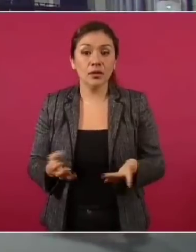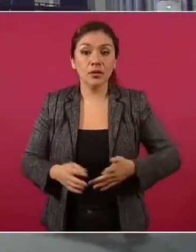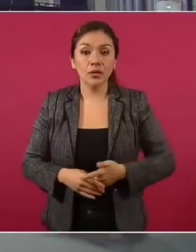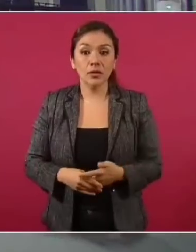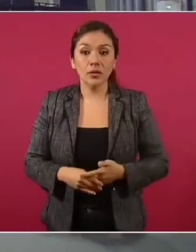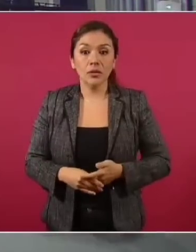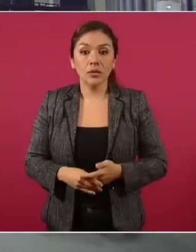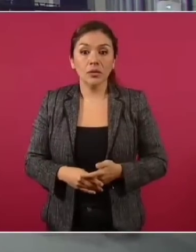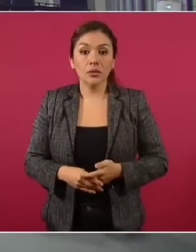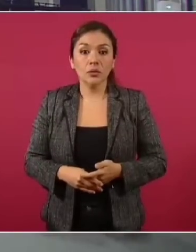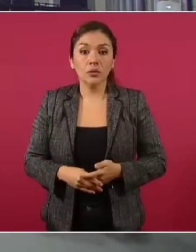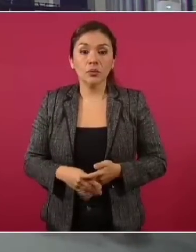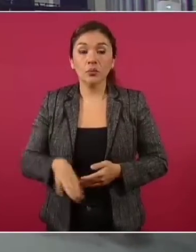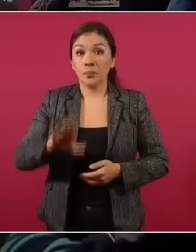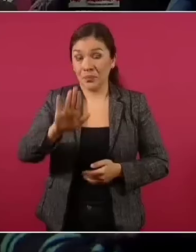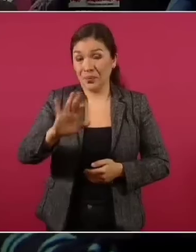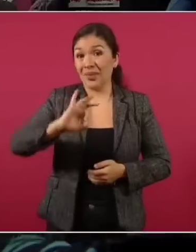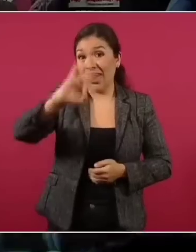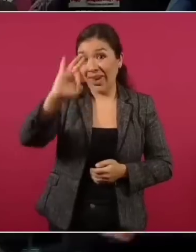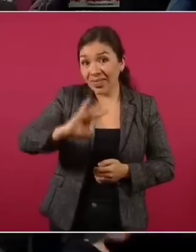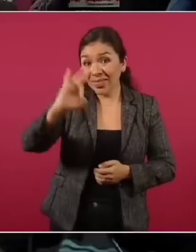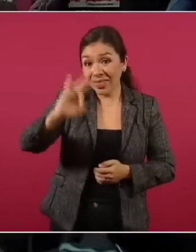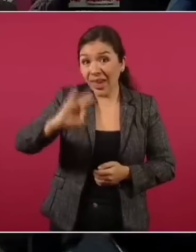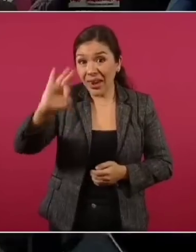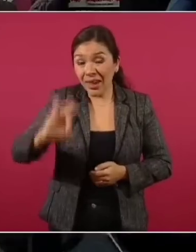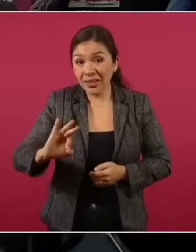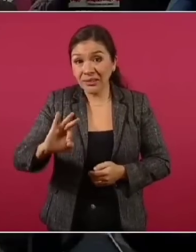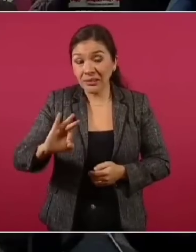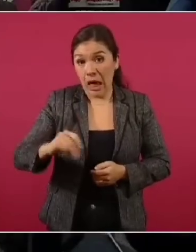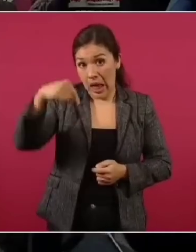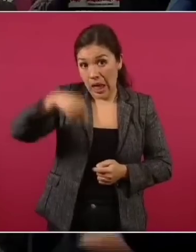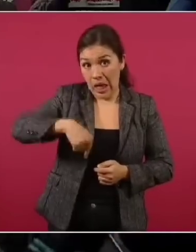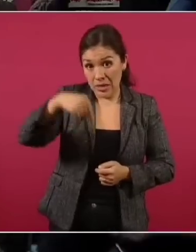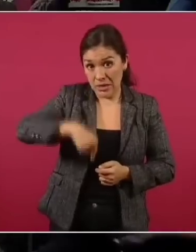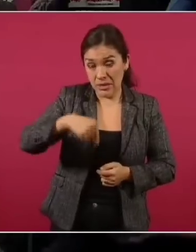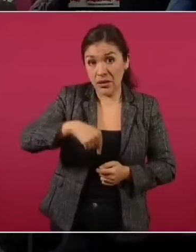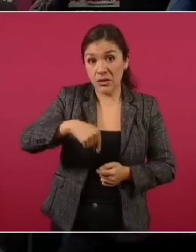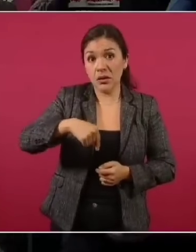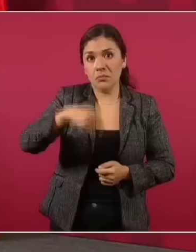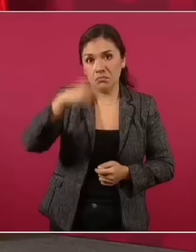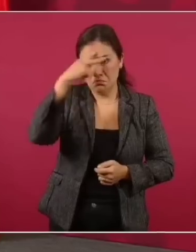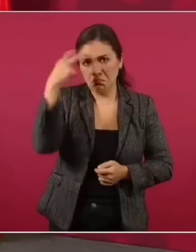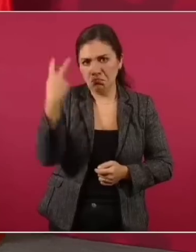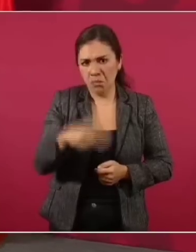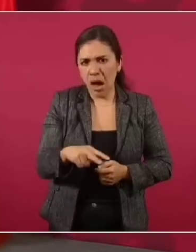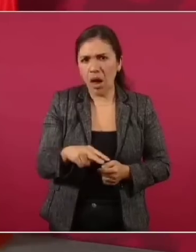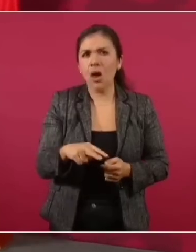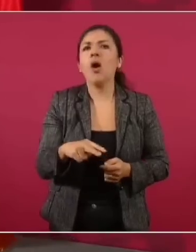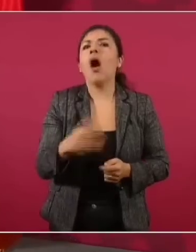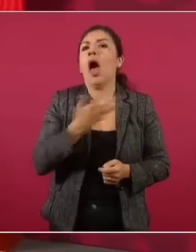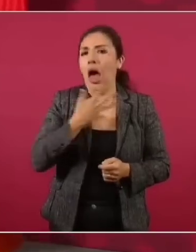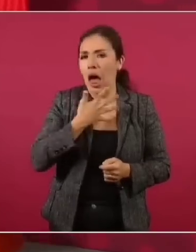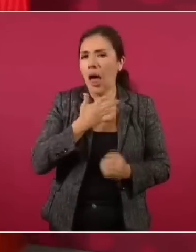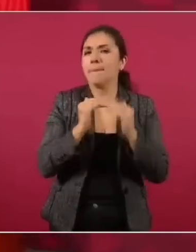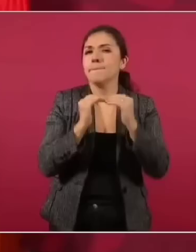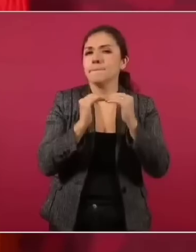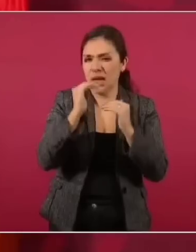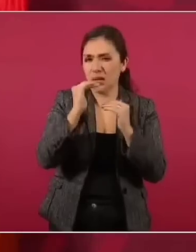La tasa de interés de nosotros ha estado aumentando,